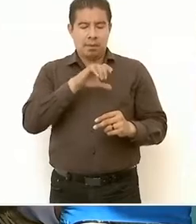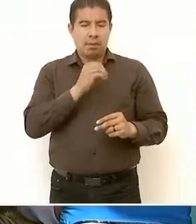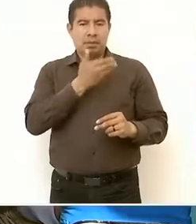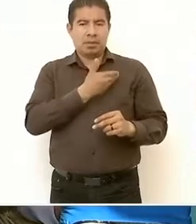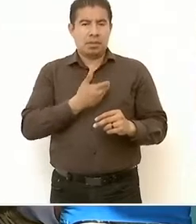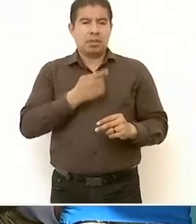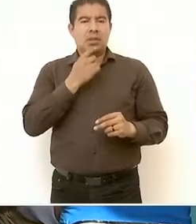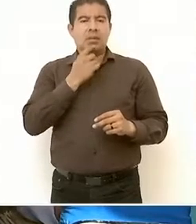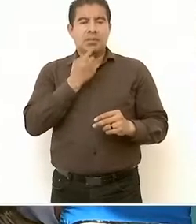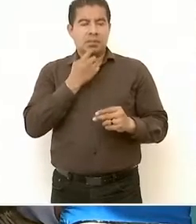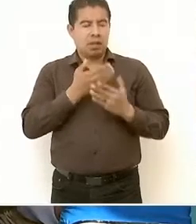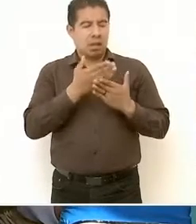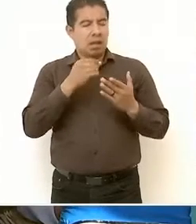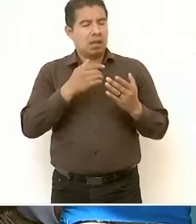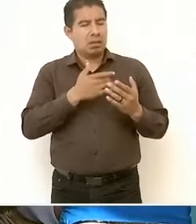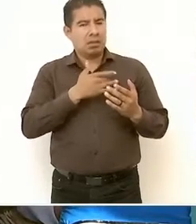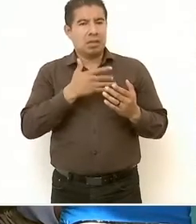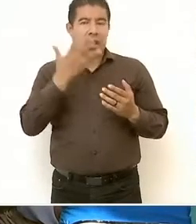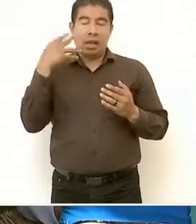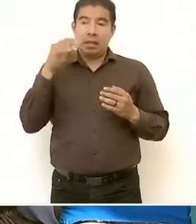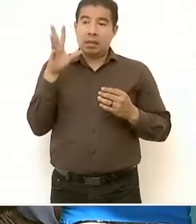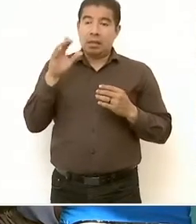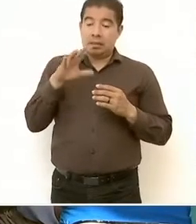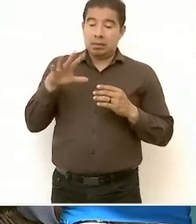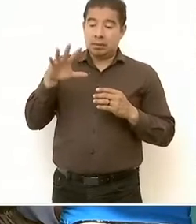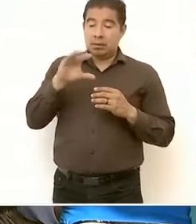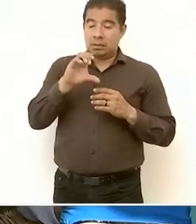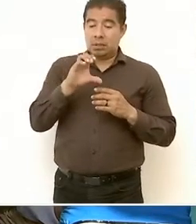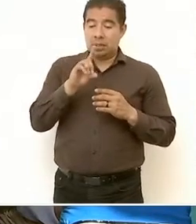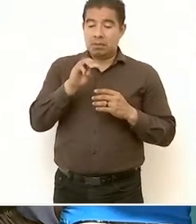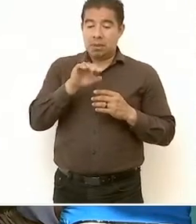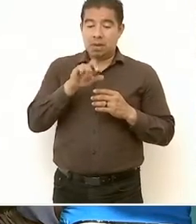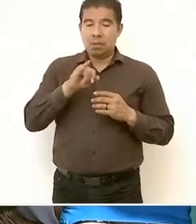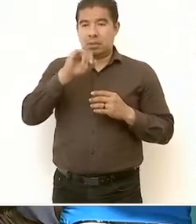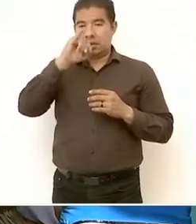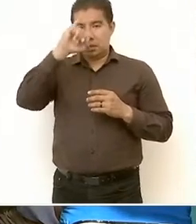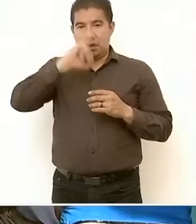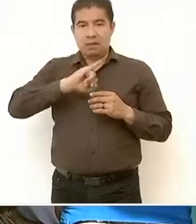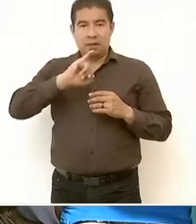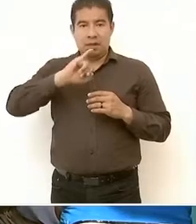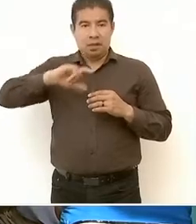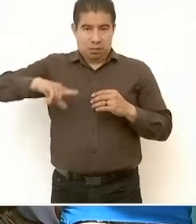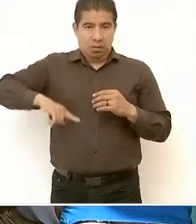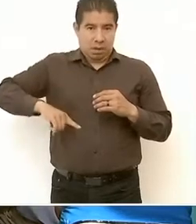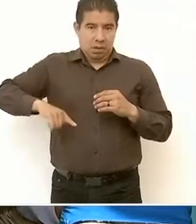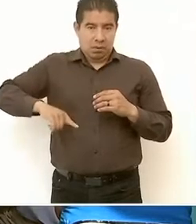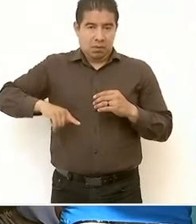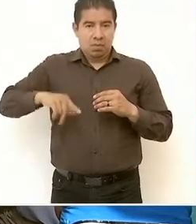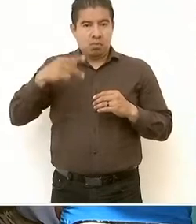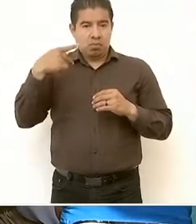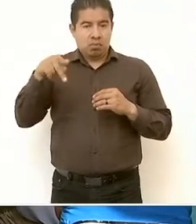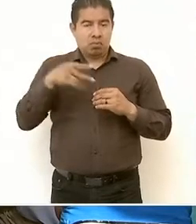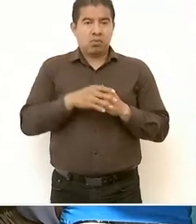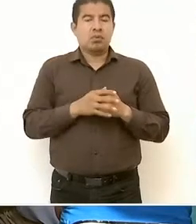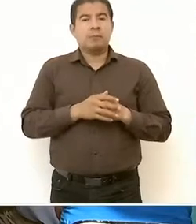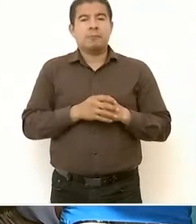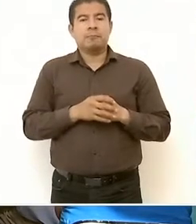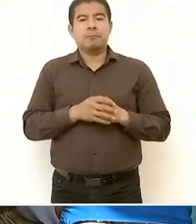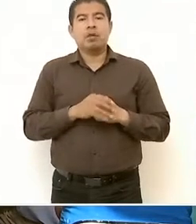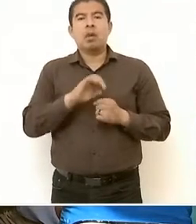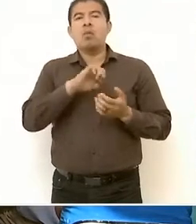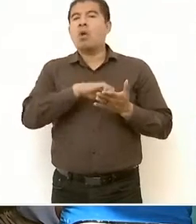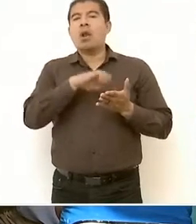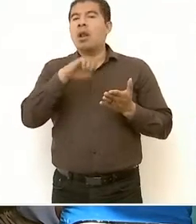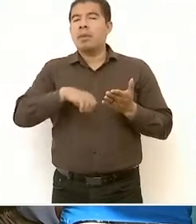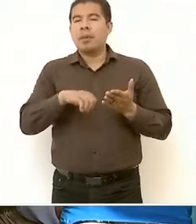López Obrador. Desde que fue jefe de gobierno y, por ejemplo, el de